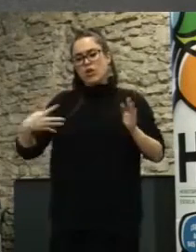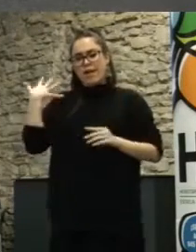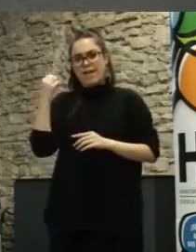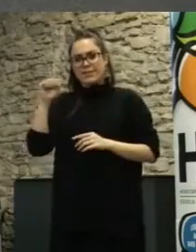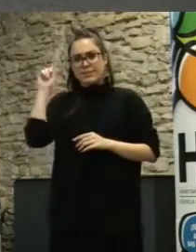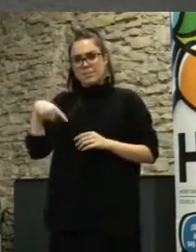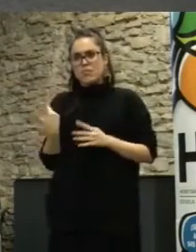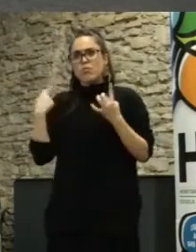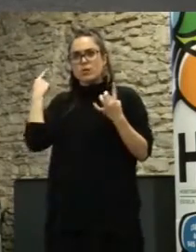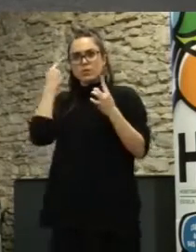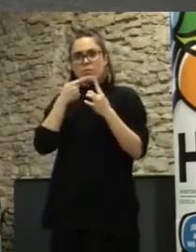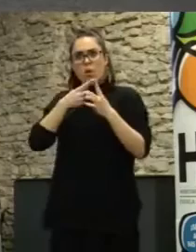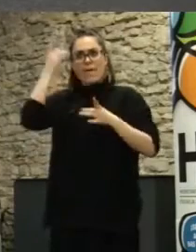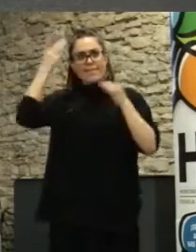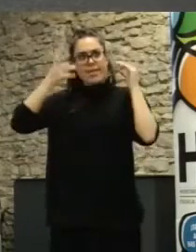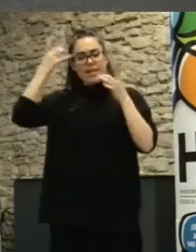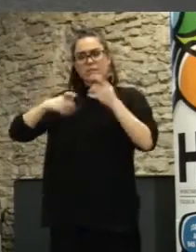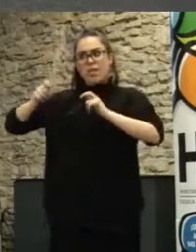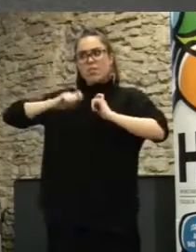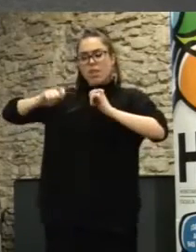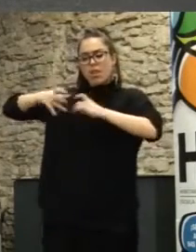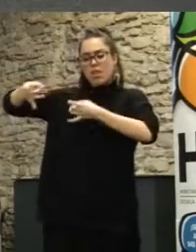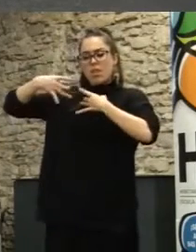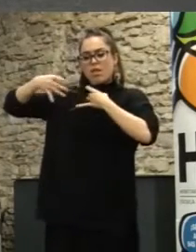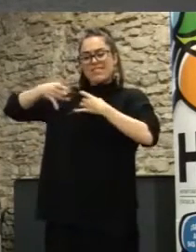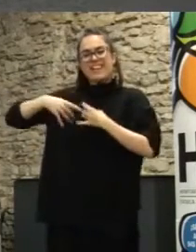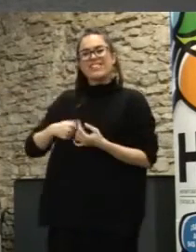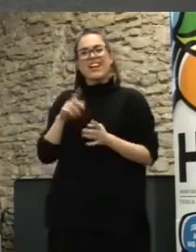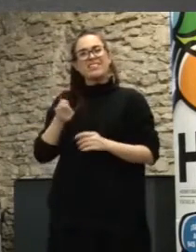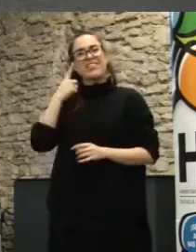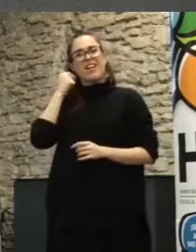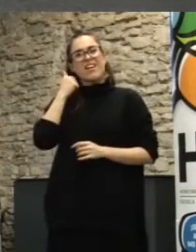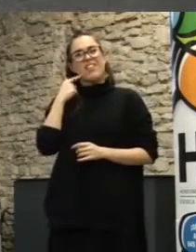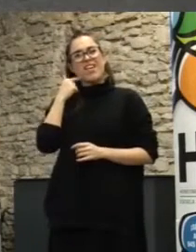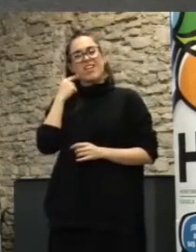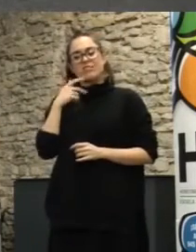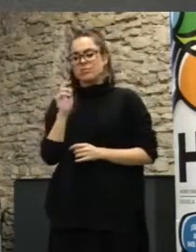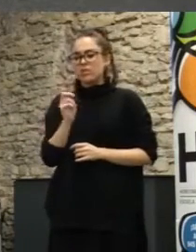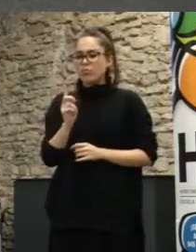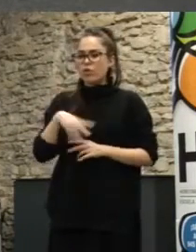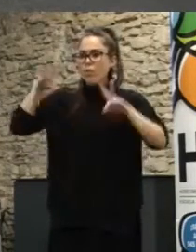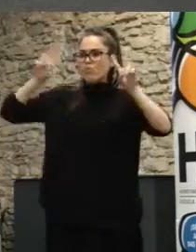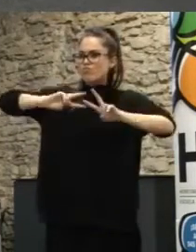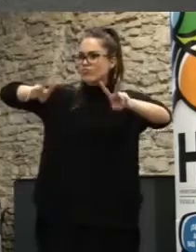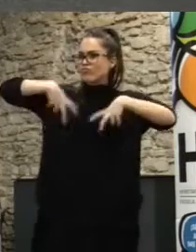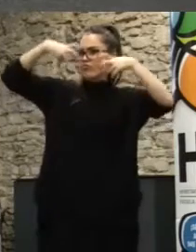dé ideas que posiblemente no sean las habituales dentro de los departamentos de participación y luego